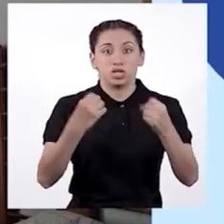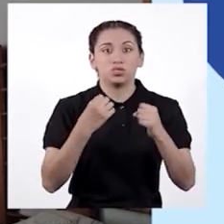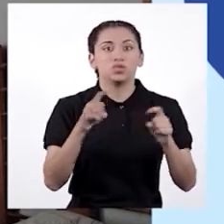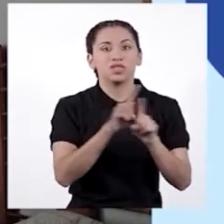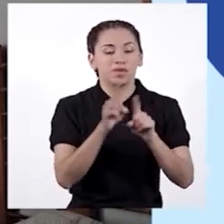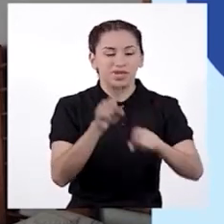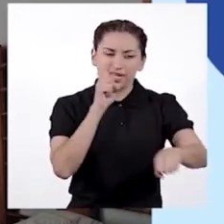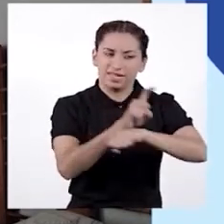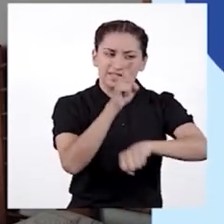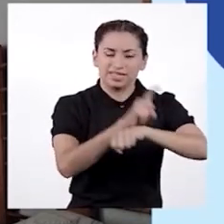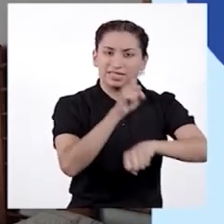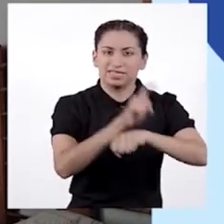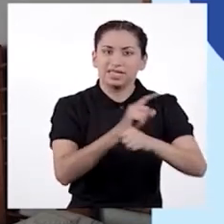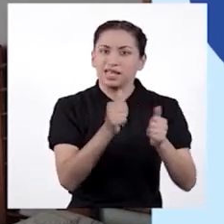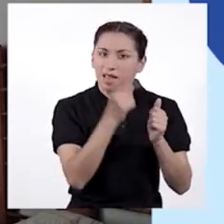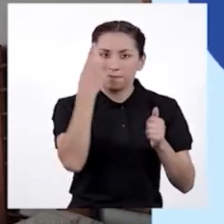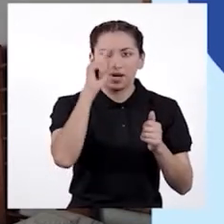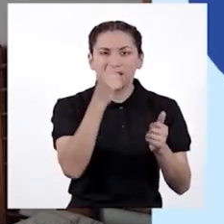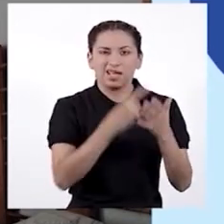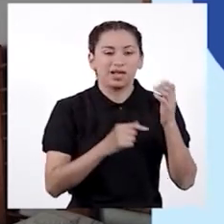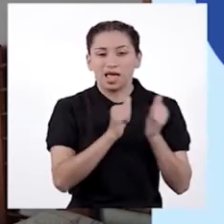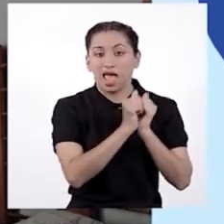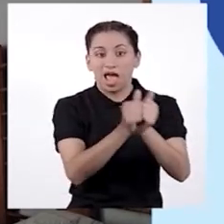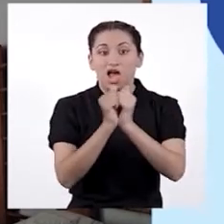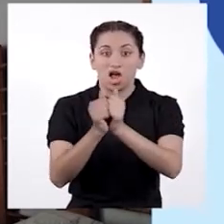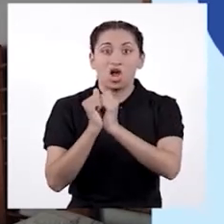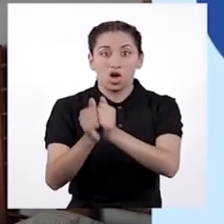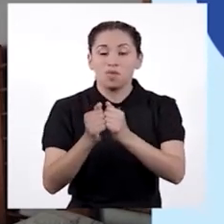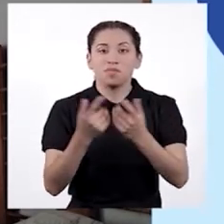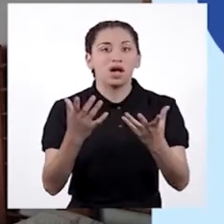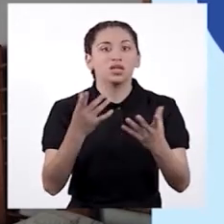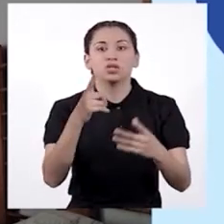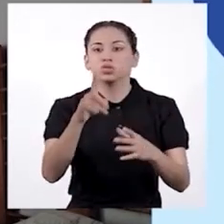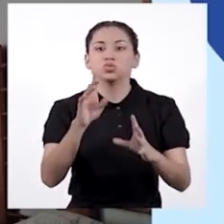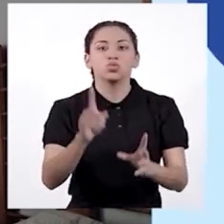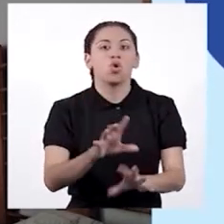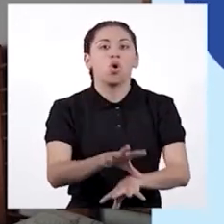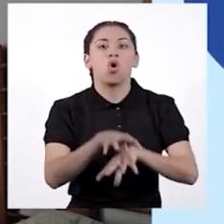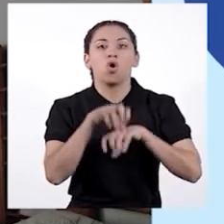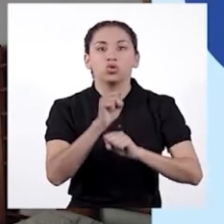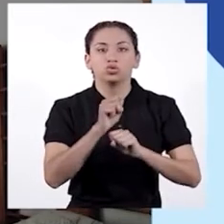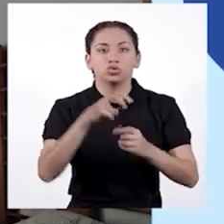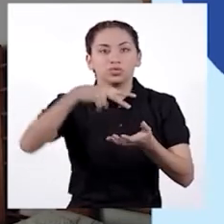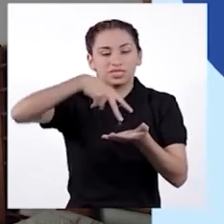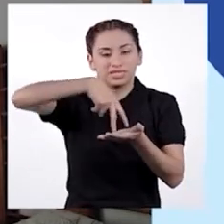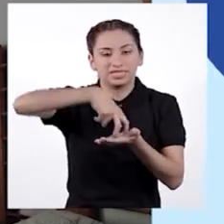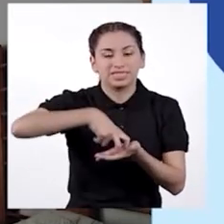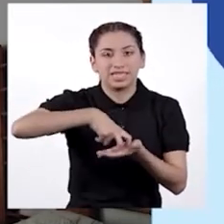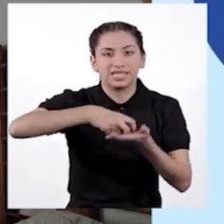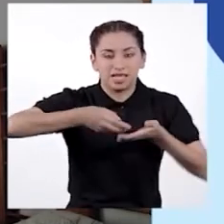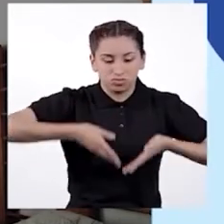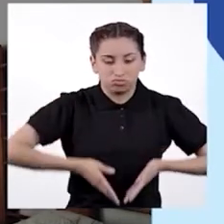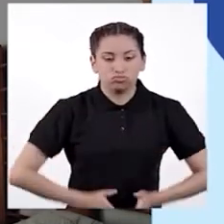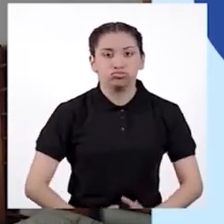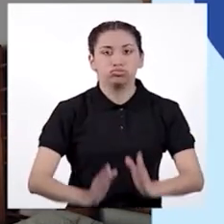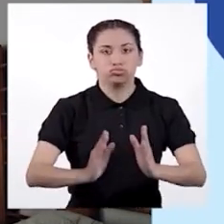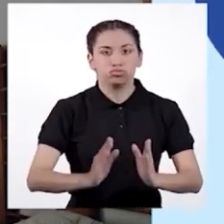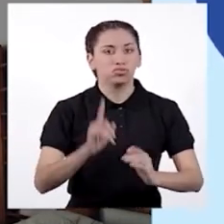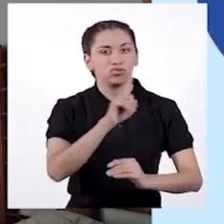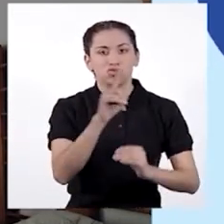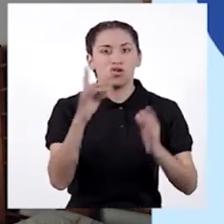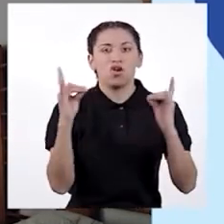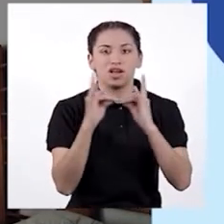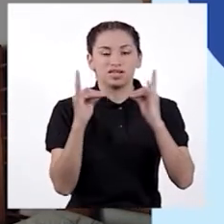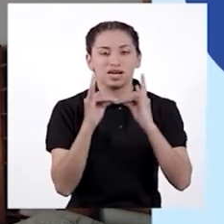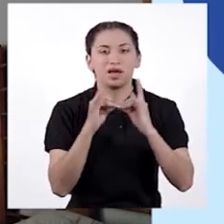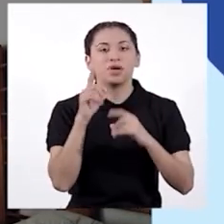a personal para que acompañe a mujeres que deseen dar a luz de la manera tradicional, en cuclillas, en lugar de echadas en una